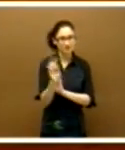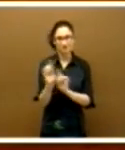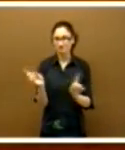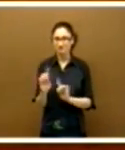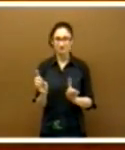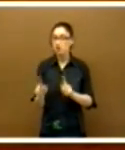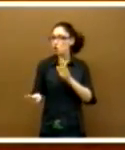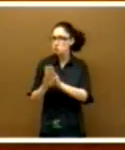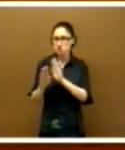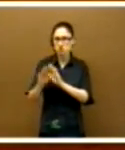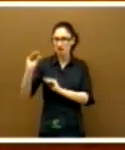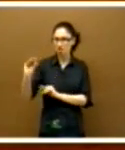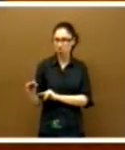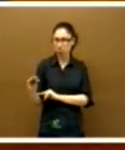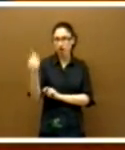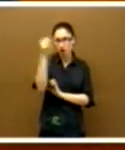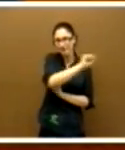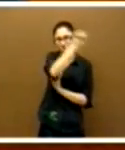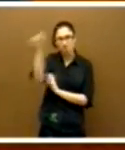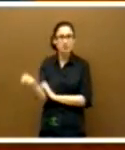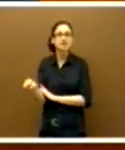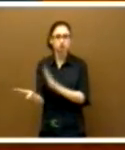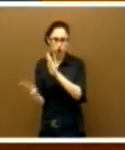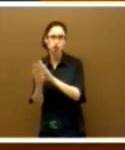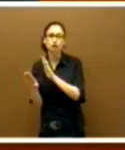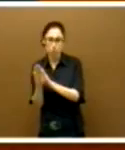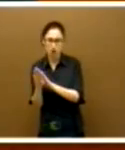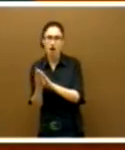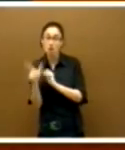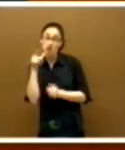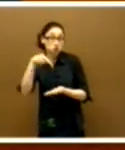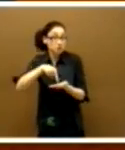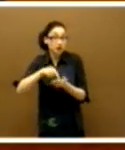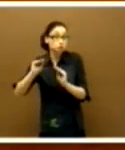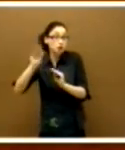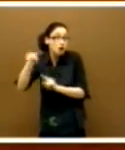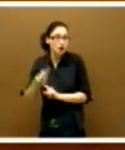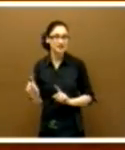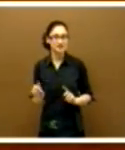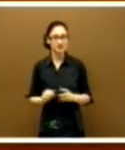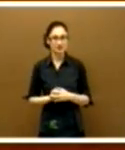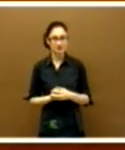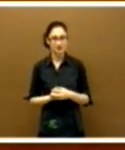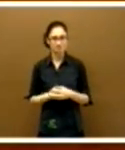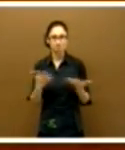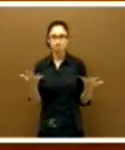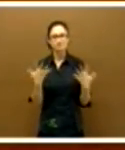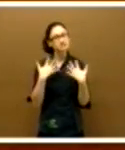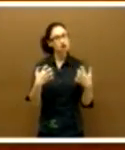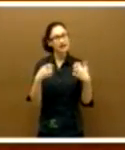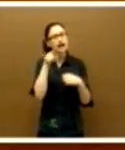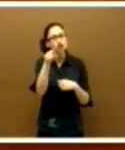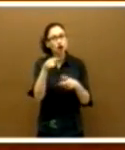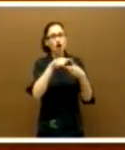ser más bajo que el de ellos, porque eso no había sido su reivindicación, sino solamente rotar. Señorías, son dos